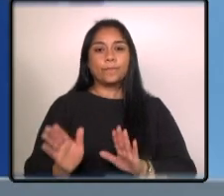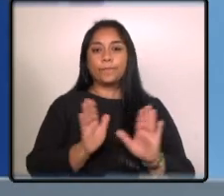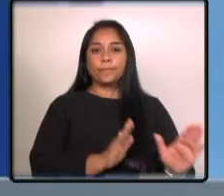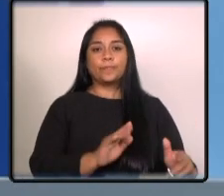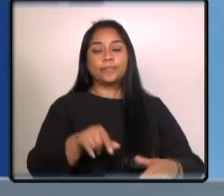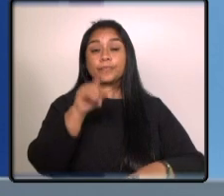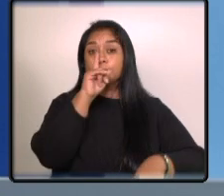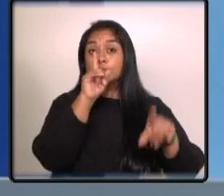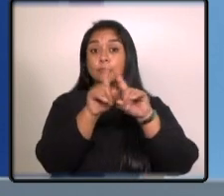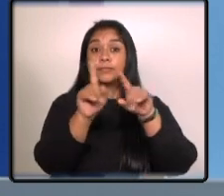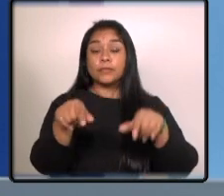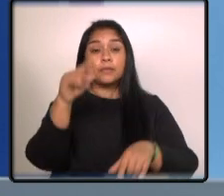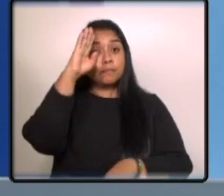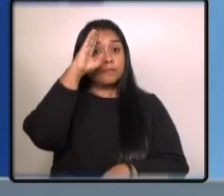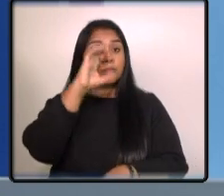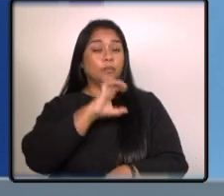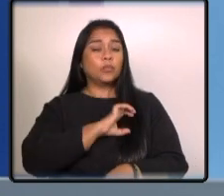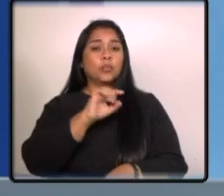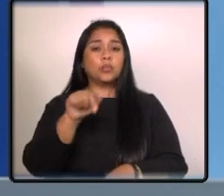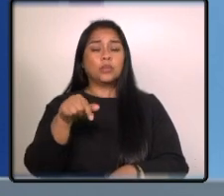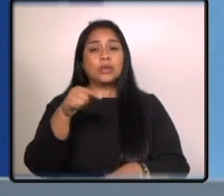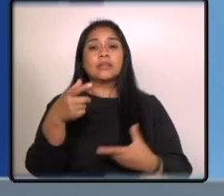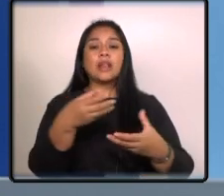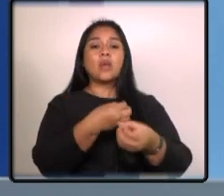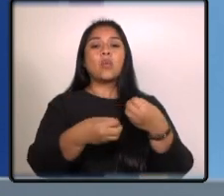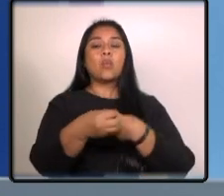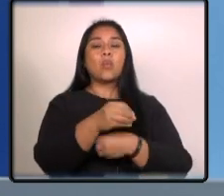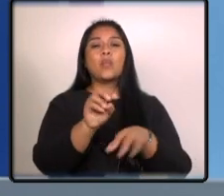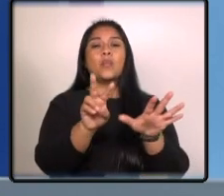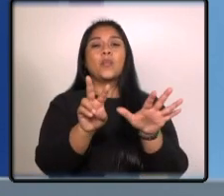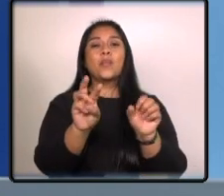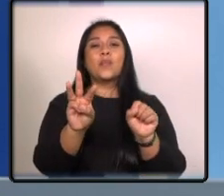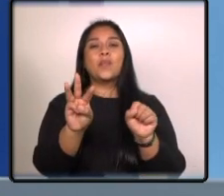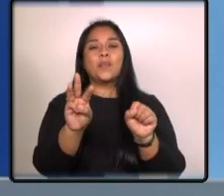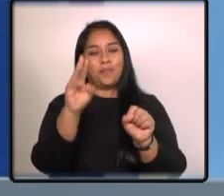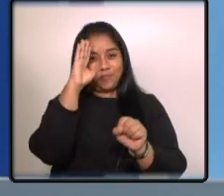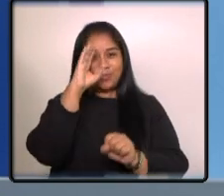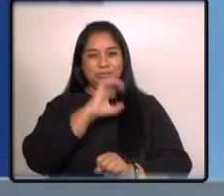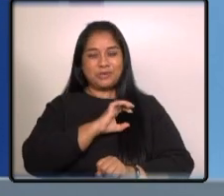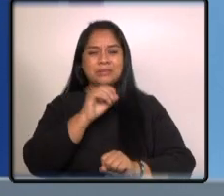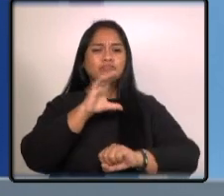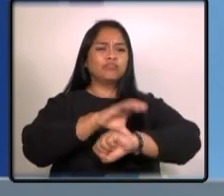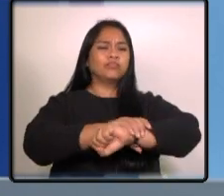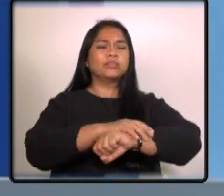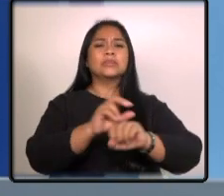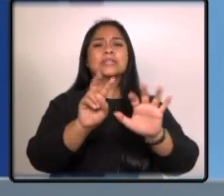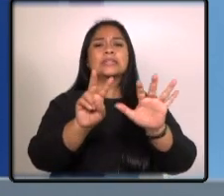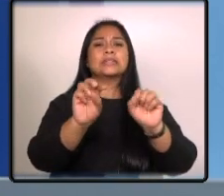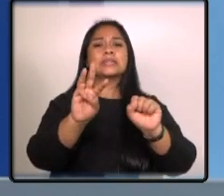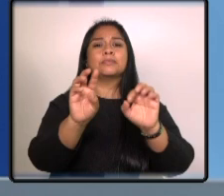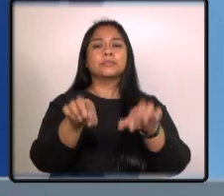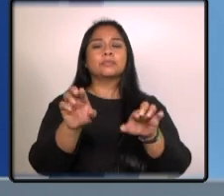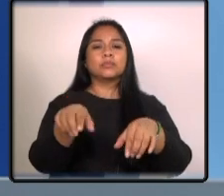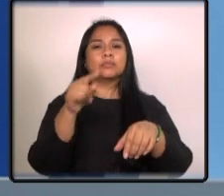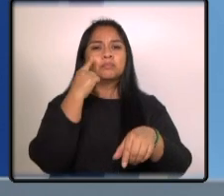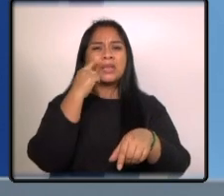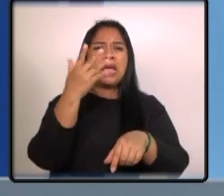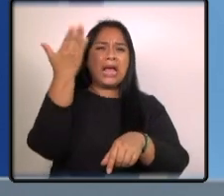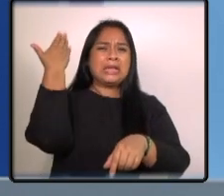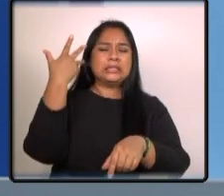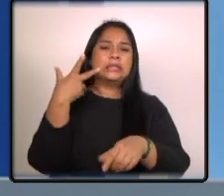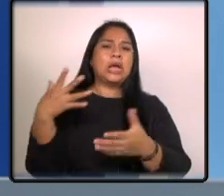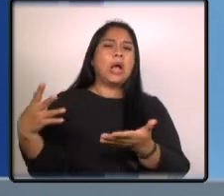además policías de la comisaría 73 capturaron a tres personas quienes momentos antes habían despojado de sus